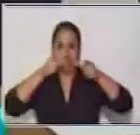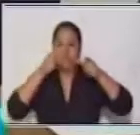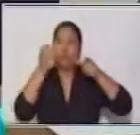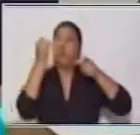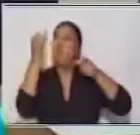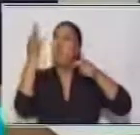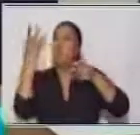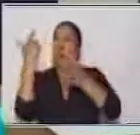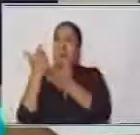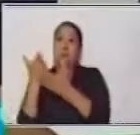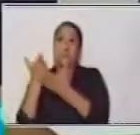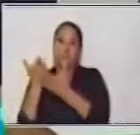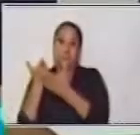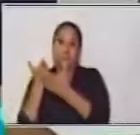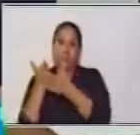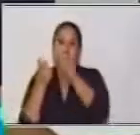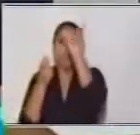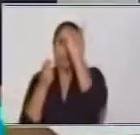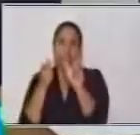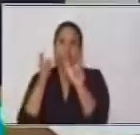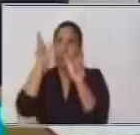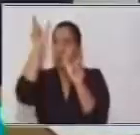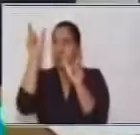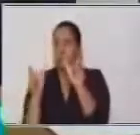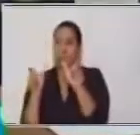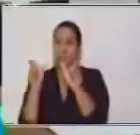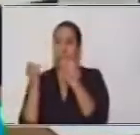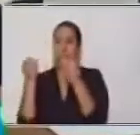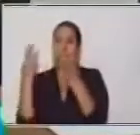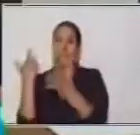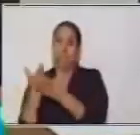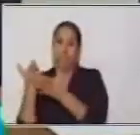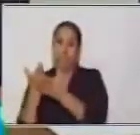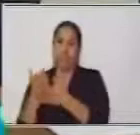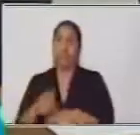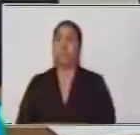o el precio. ¿Sí? Bien,